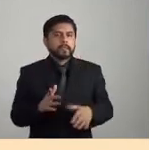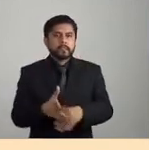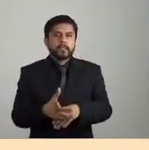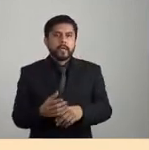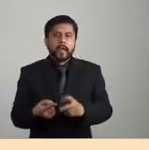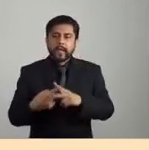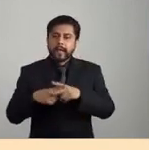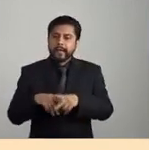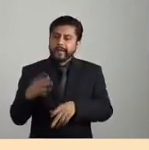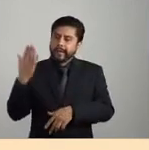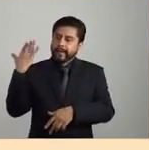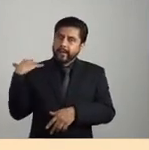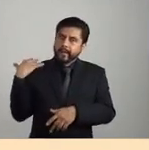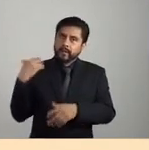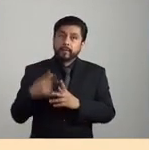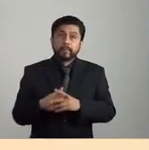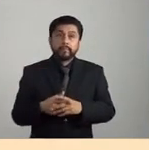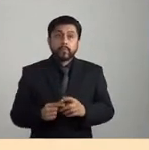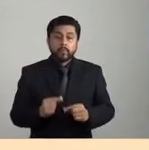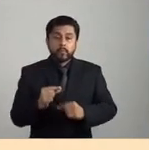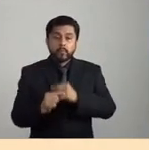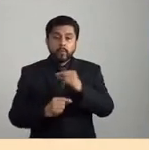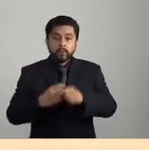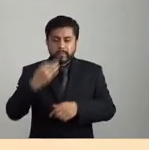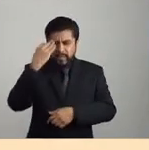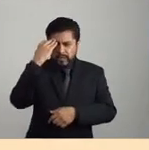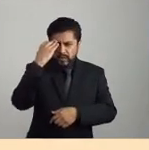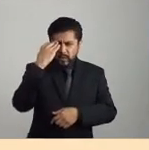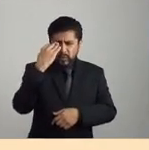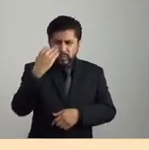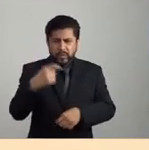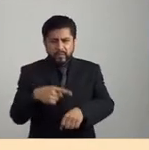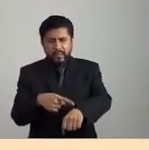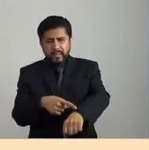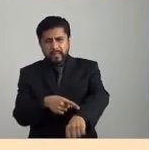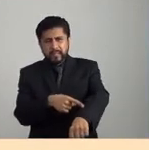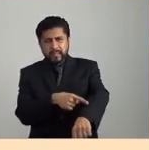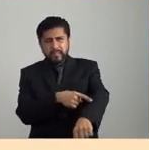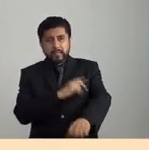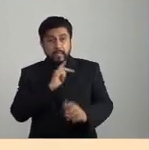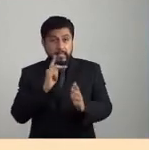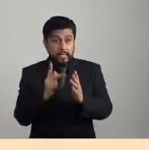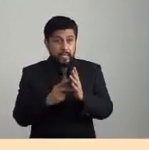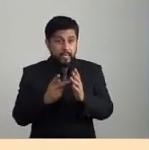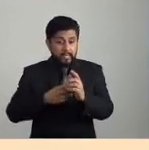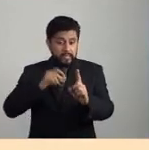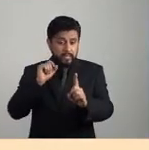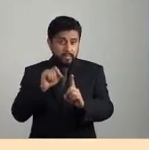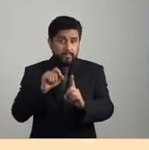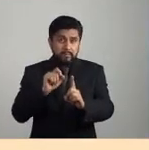vamos expandiendo ese tiempo para no solo no regresar a lo de antes, sino también